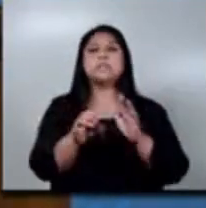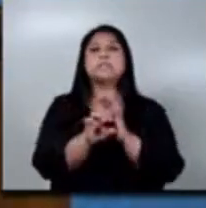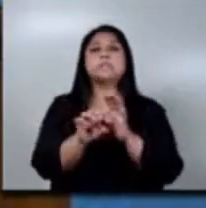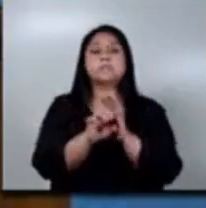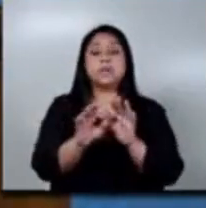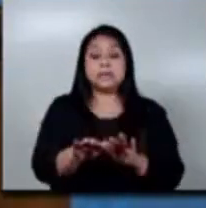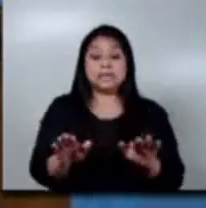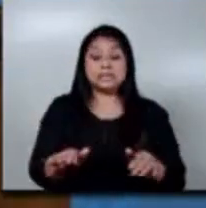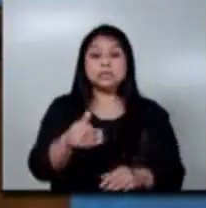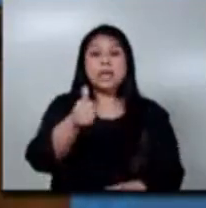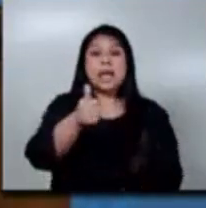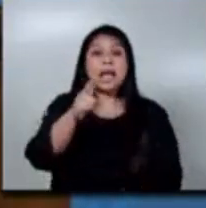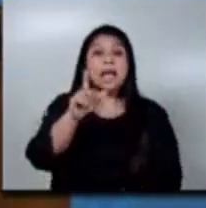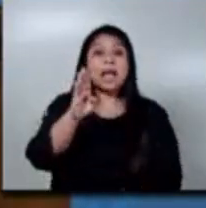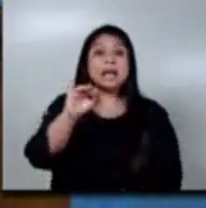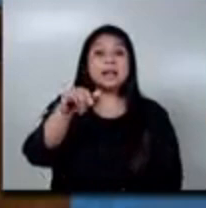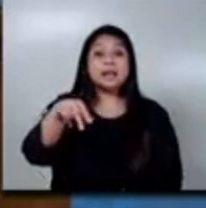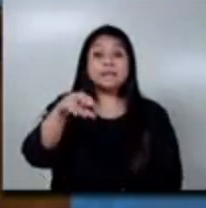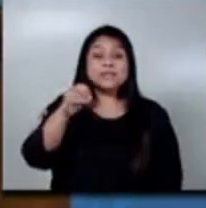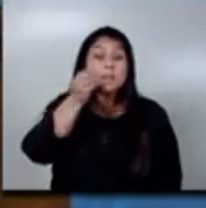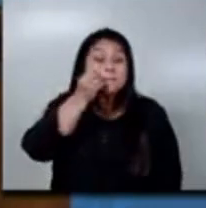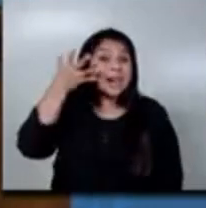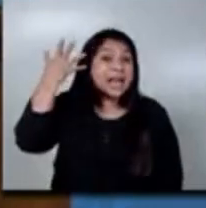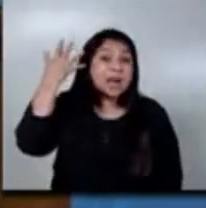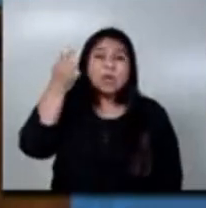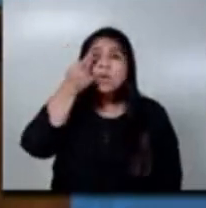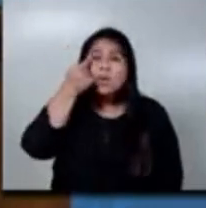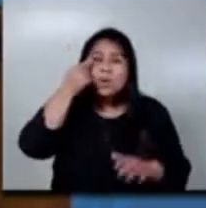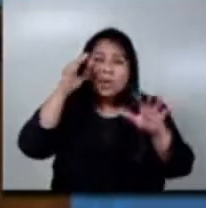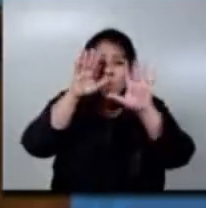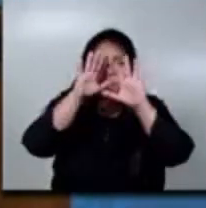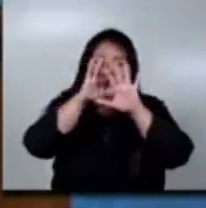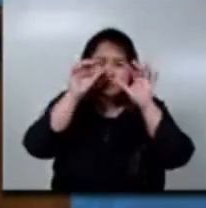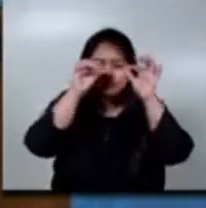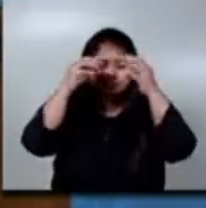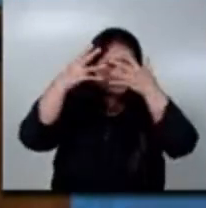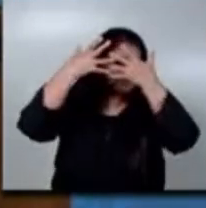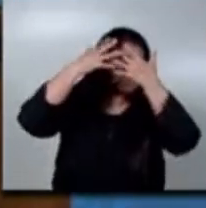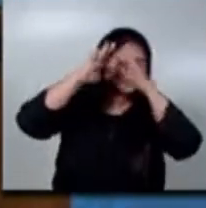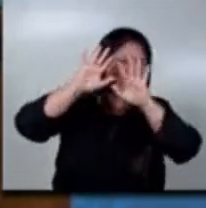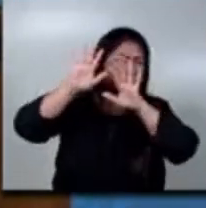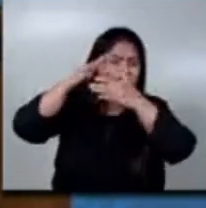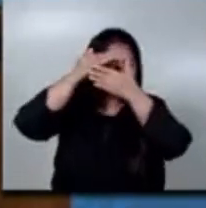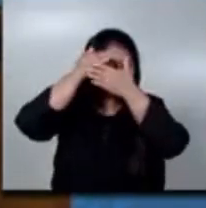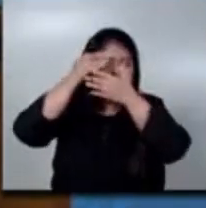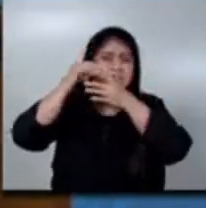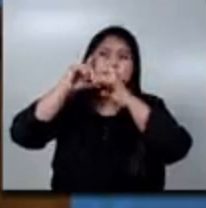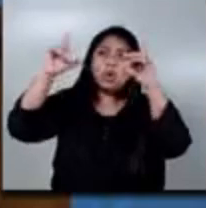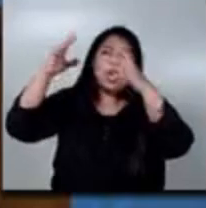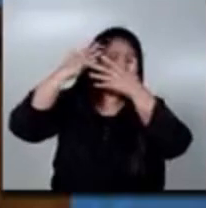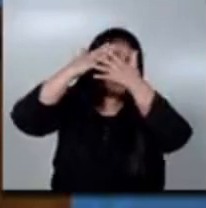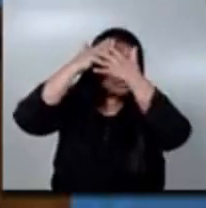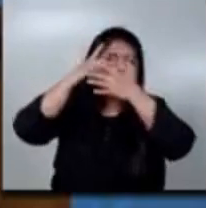niños albinos que tienen dificultad por la claridad y no soportan la luz, tienen otros problemas